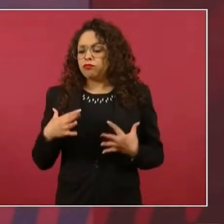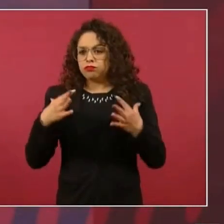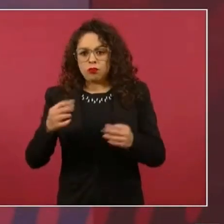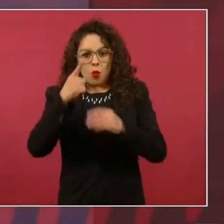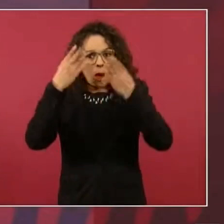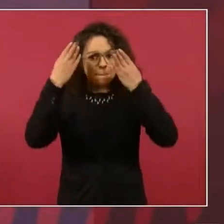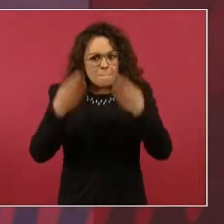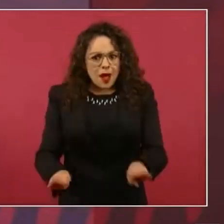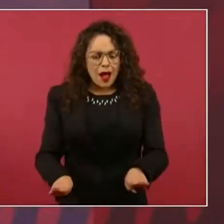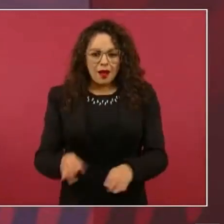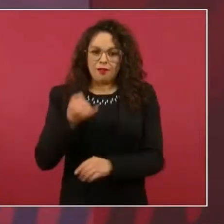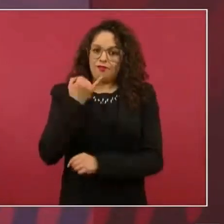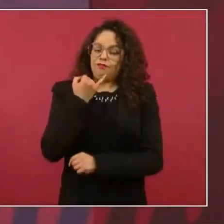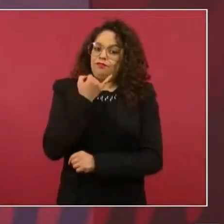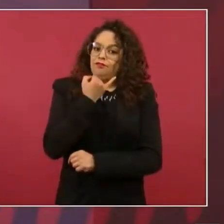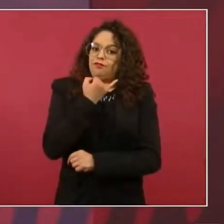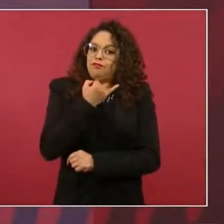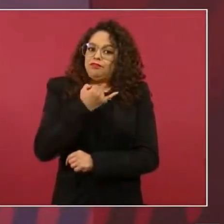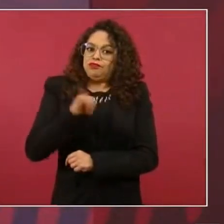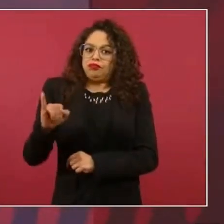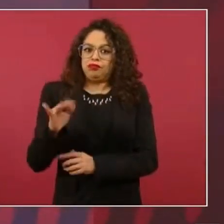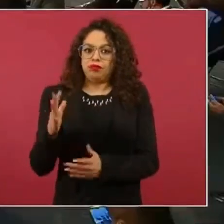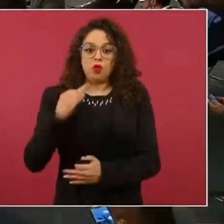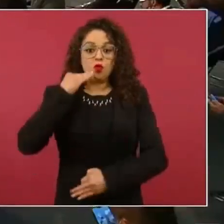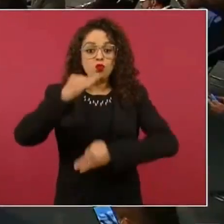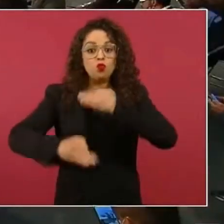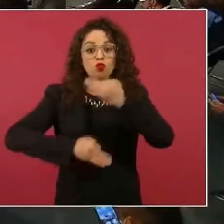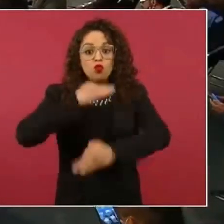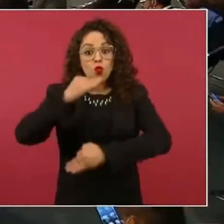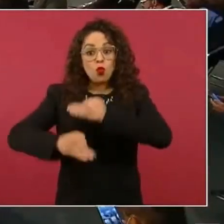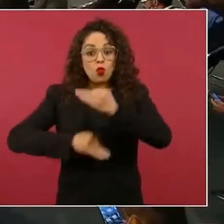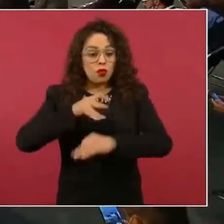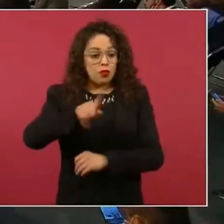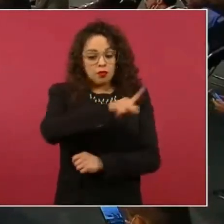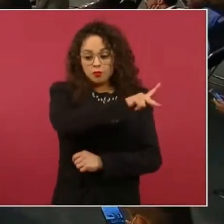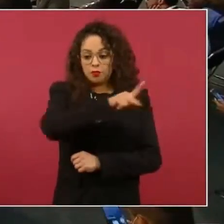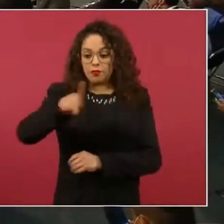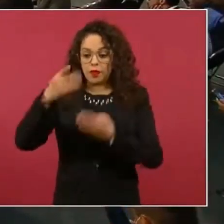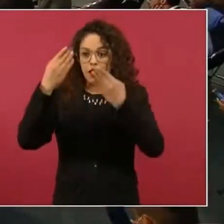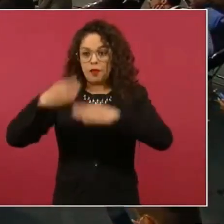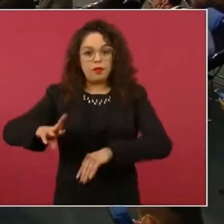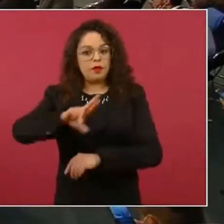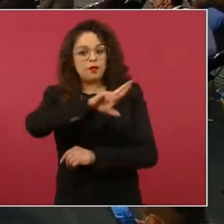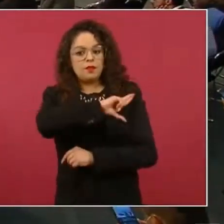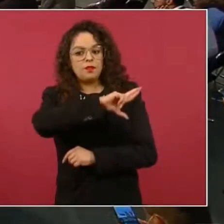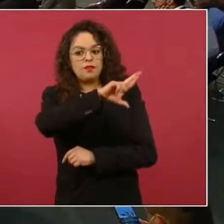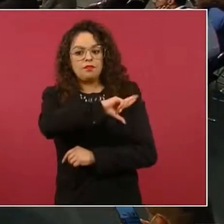Si ya los bancos pertenecen todos al sector privado.